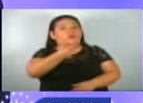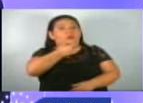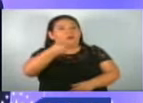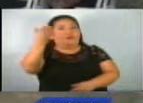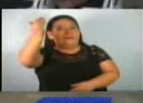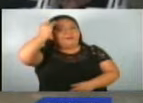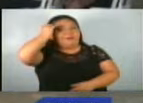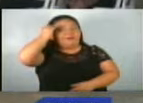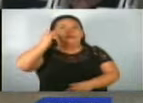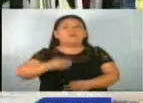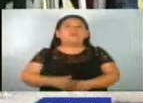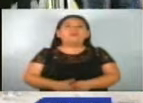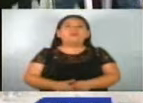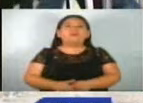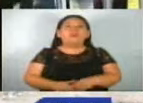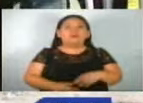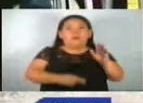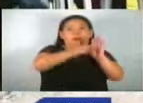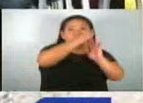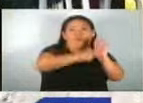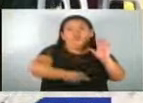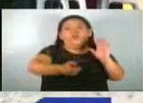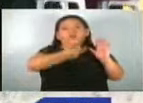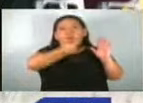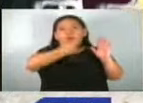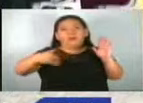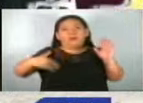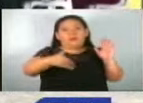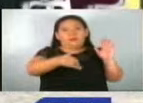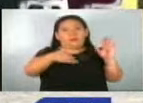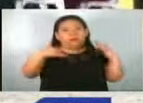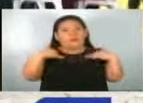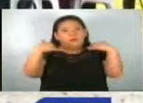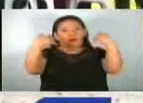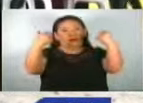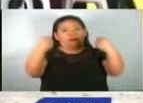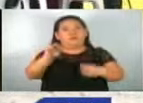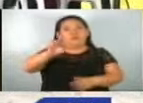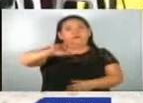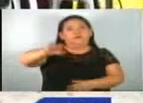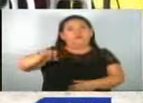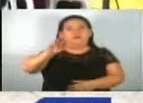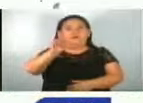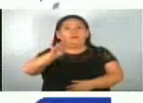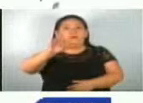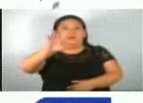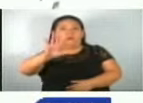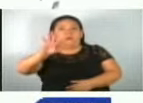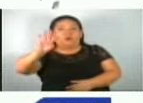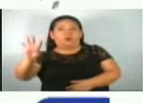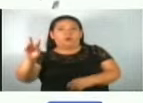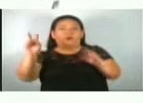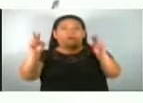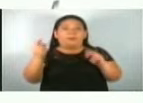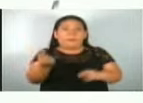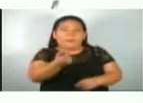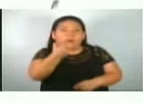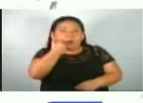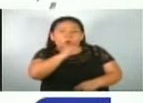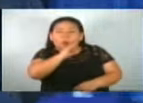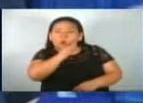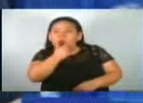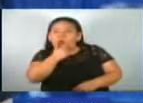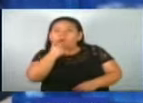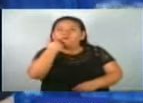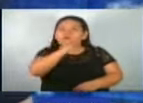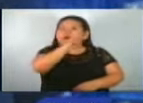consideración. Según el boletín epidemiológico del Ministerio de Salud, 3.254 casos sospechosos de dengue se